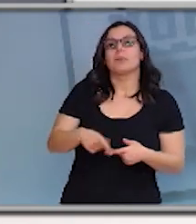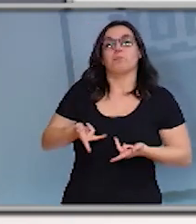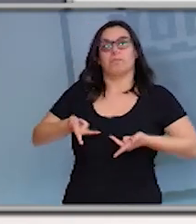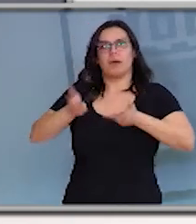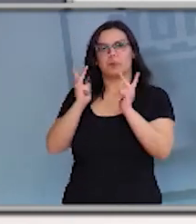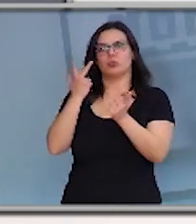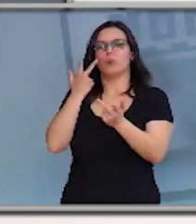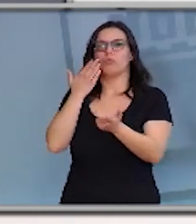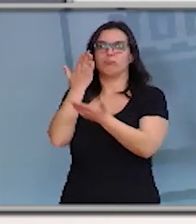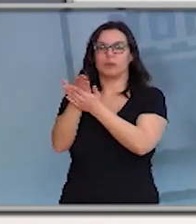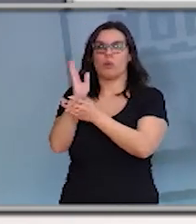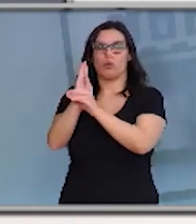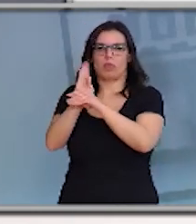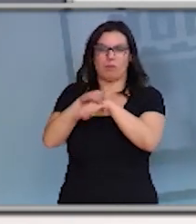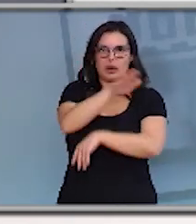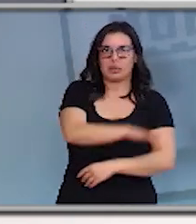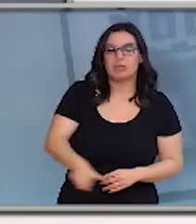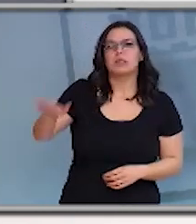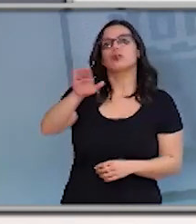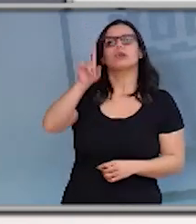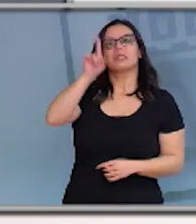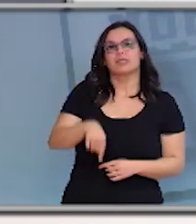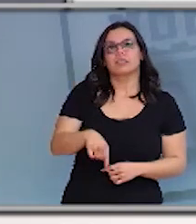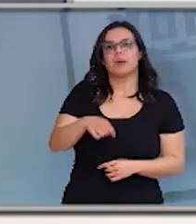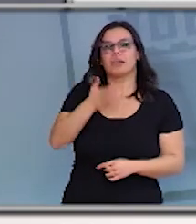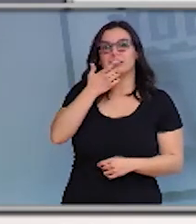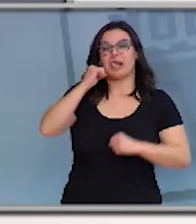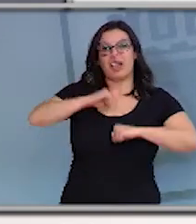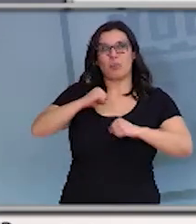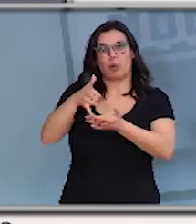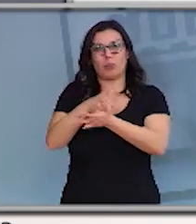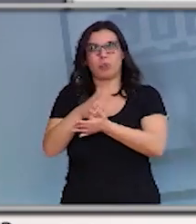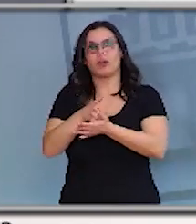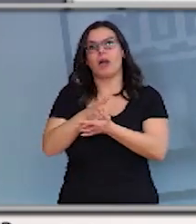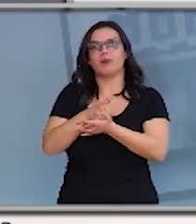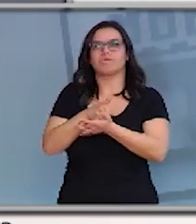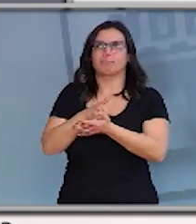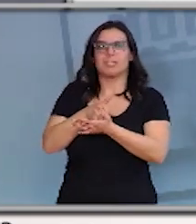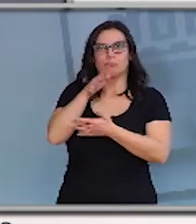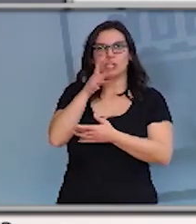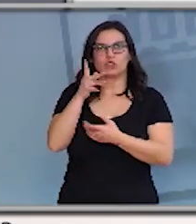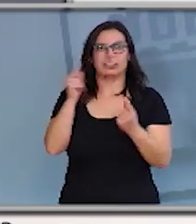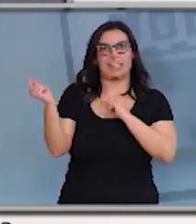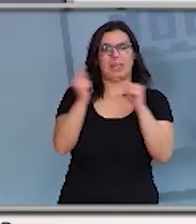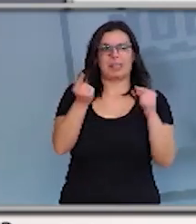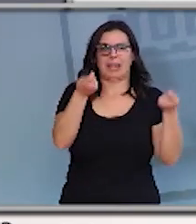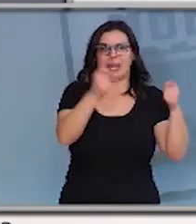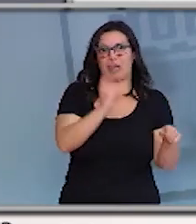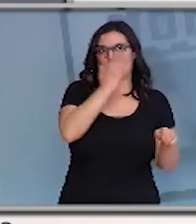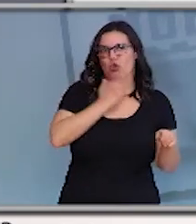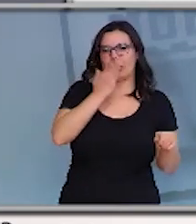impacto sobre cuidadores e potencial risco de transmisión para avós vulnerables, ha sido motivo de debate a medida, pero,